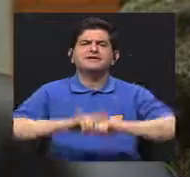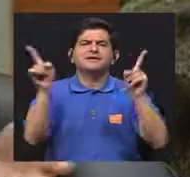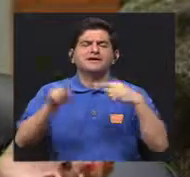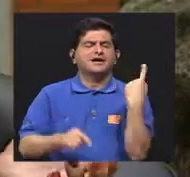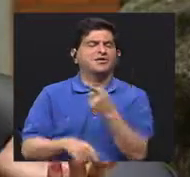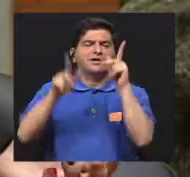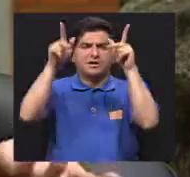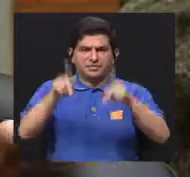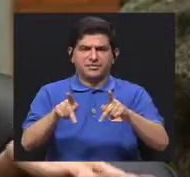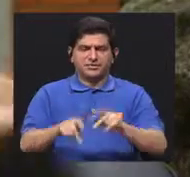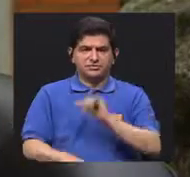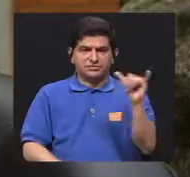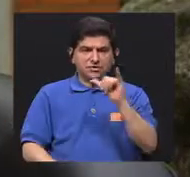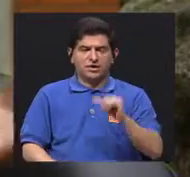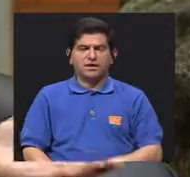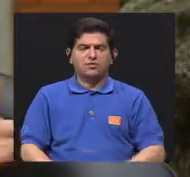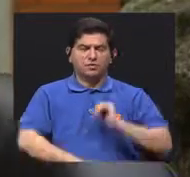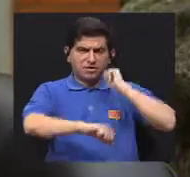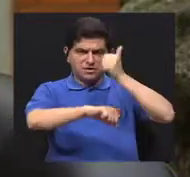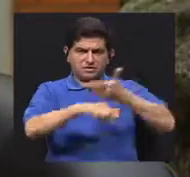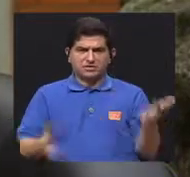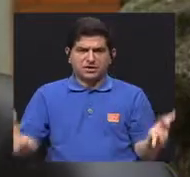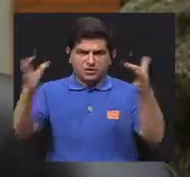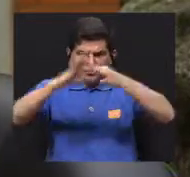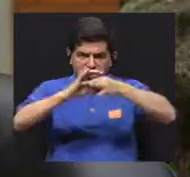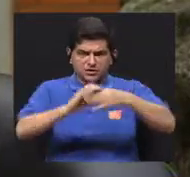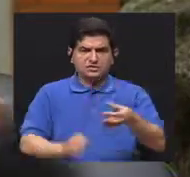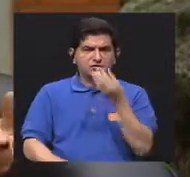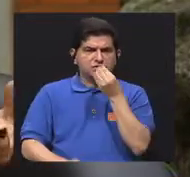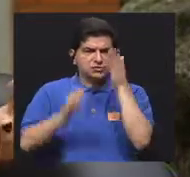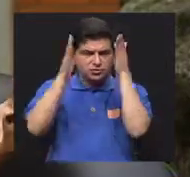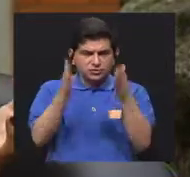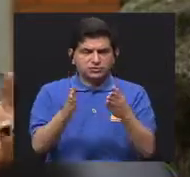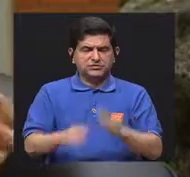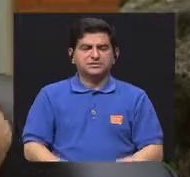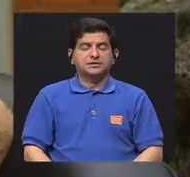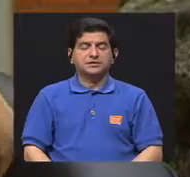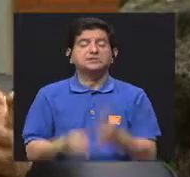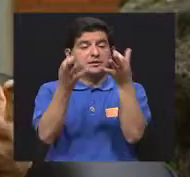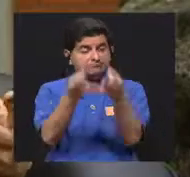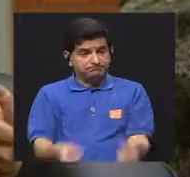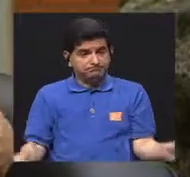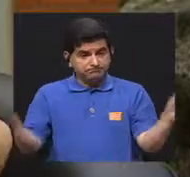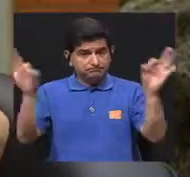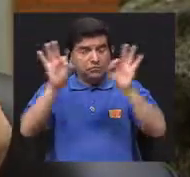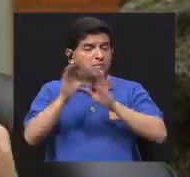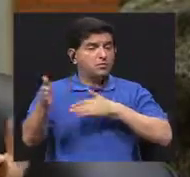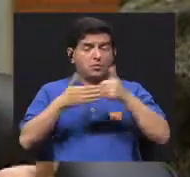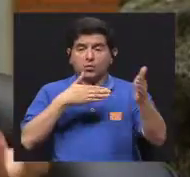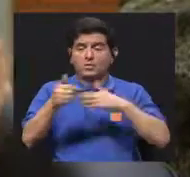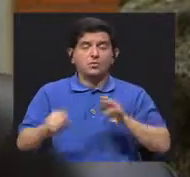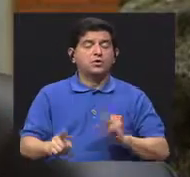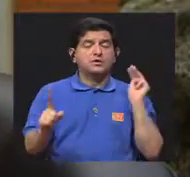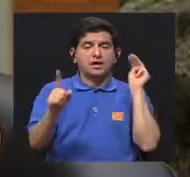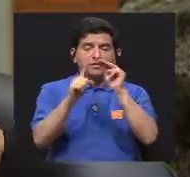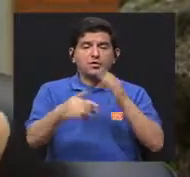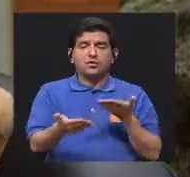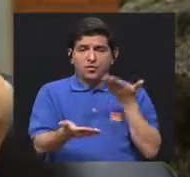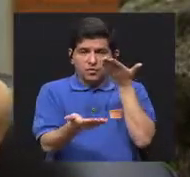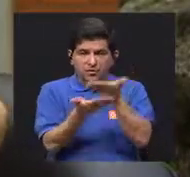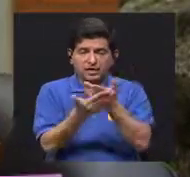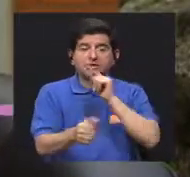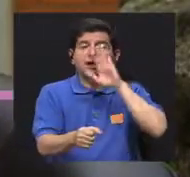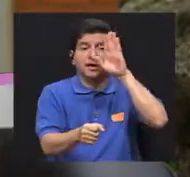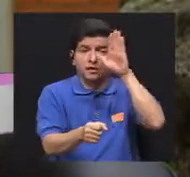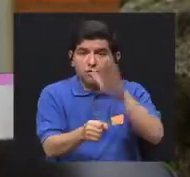diferente para cada persona y eso también se puede establecer en conjunto con la nutricionista. Entonces, es importante en cualquier meta que nosotros nos propongamos